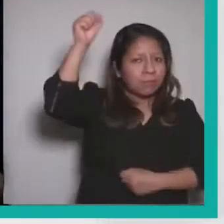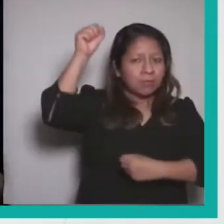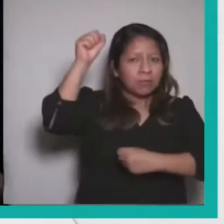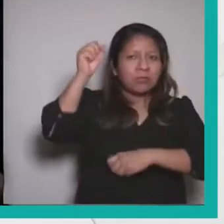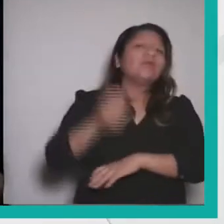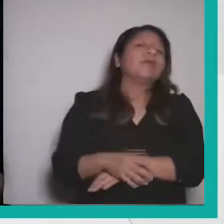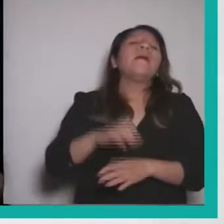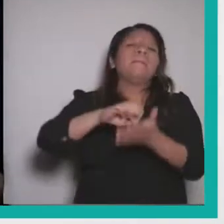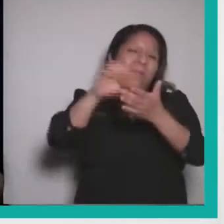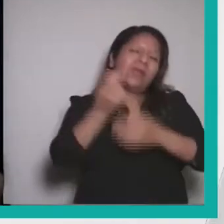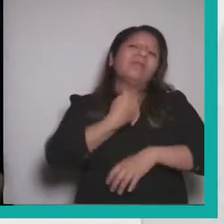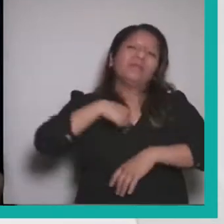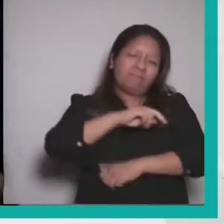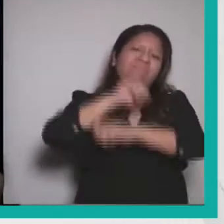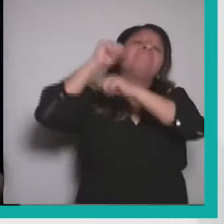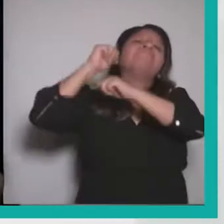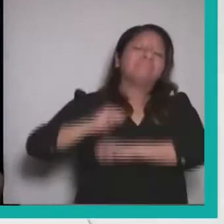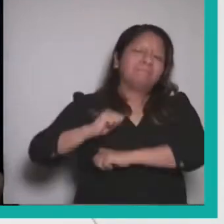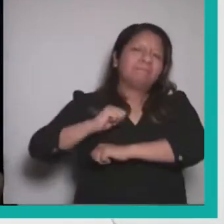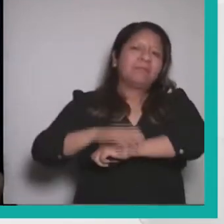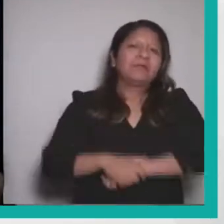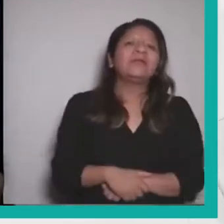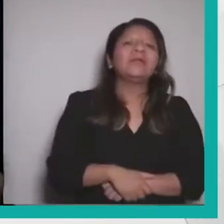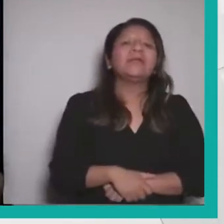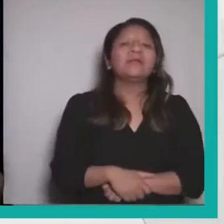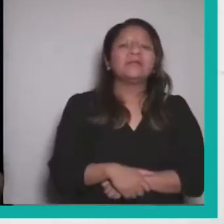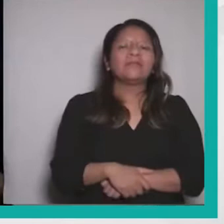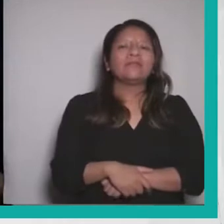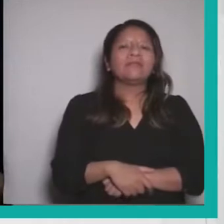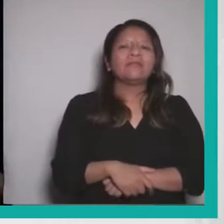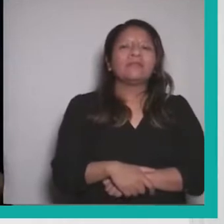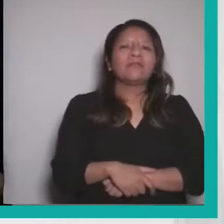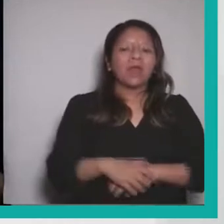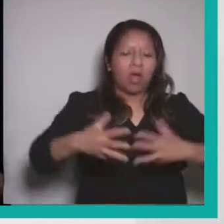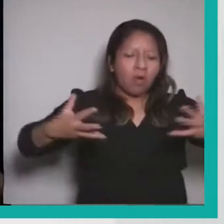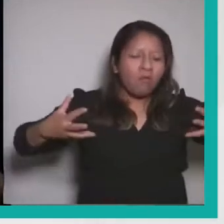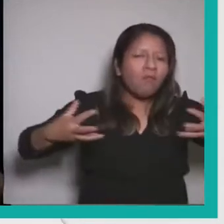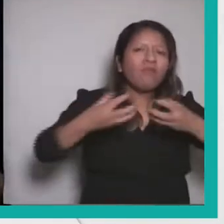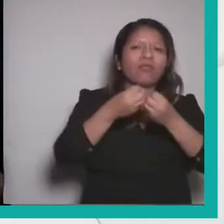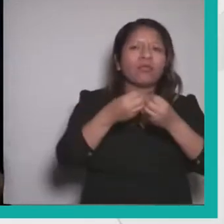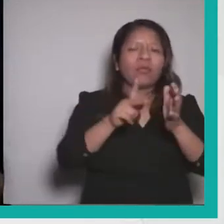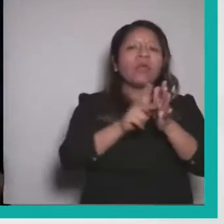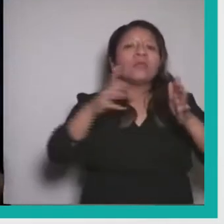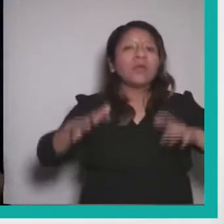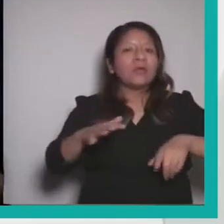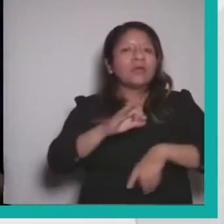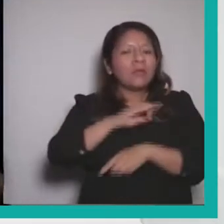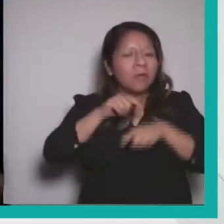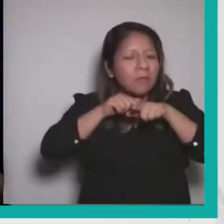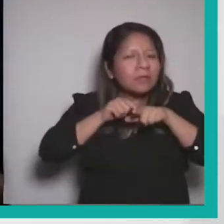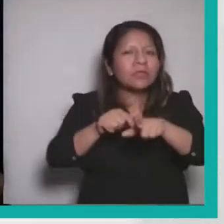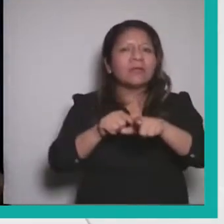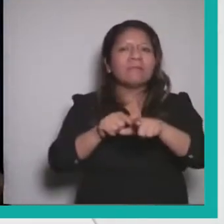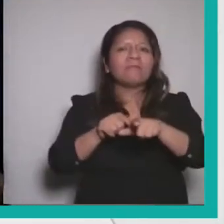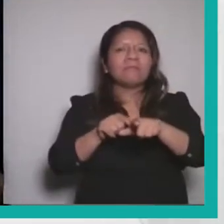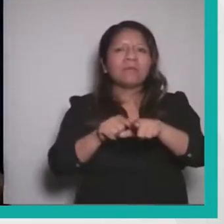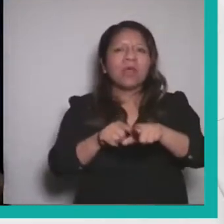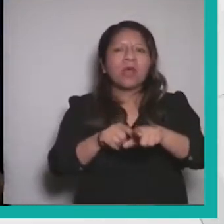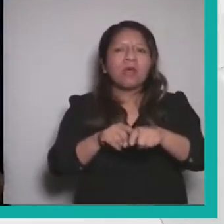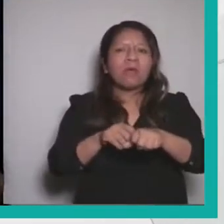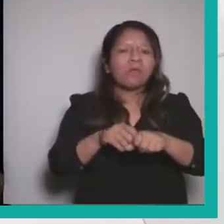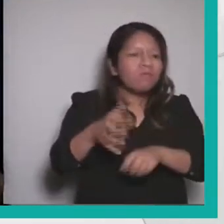comisionadas y comisionados, podamos, junto con ustedes, seguir buscando la verdad